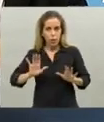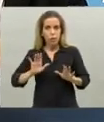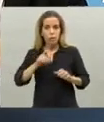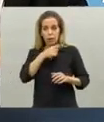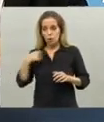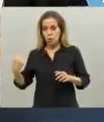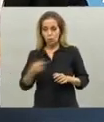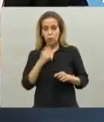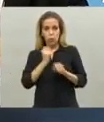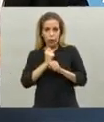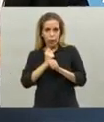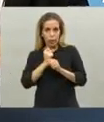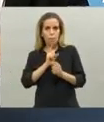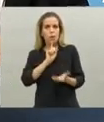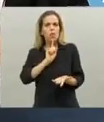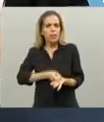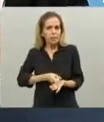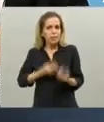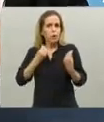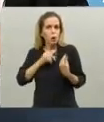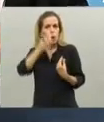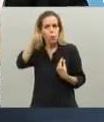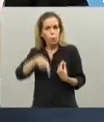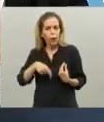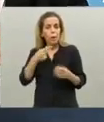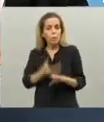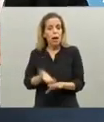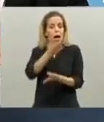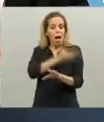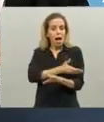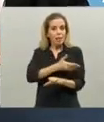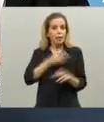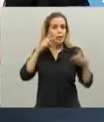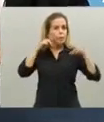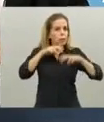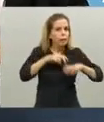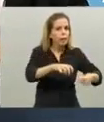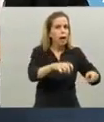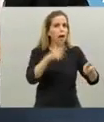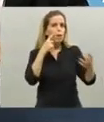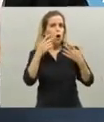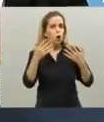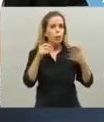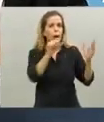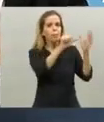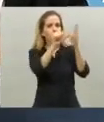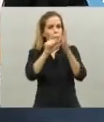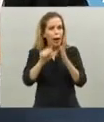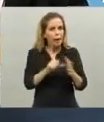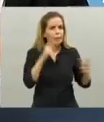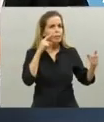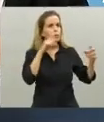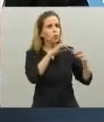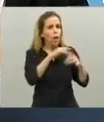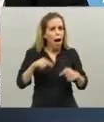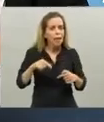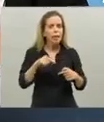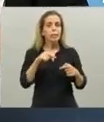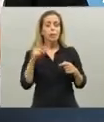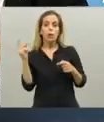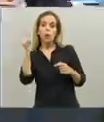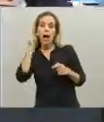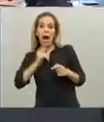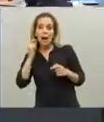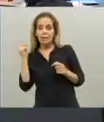tomamos nos basamos en los datos, en las evidencias, estudiamos la experiencia de otras ciudades, en eso intercambiamos mucha información con Axel